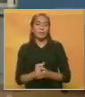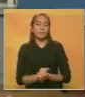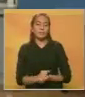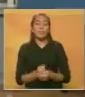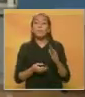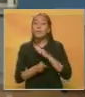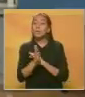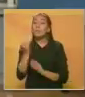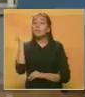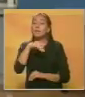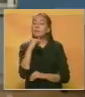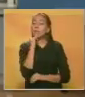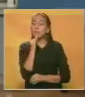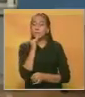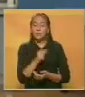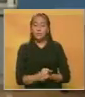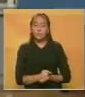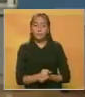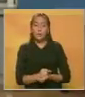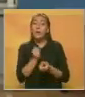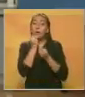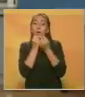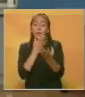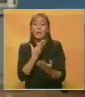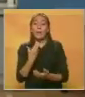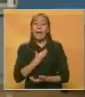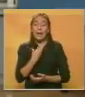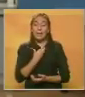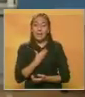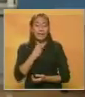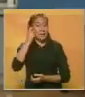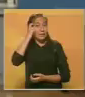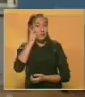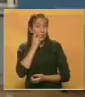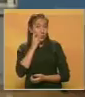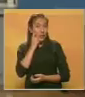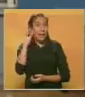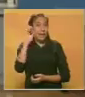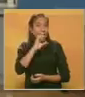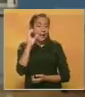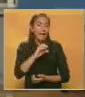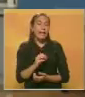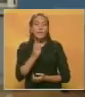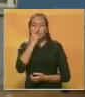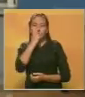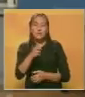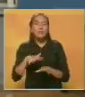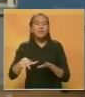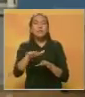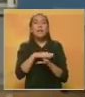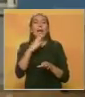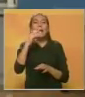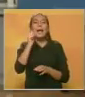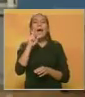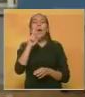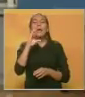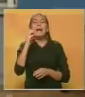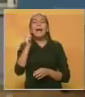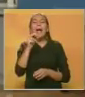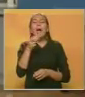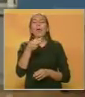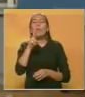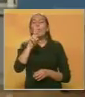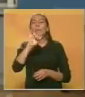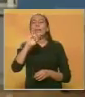Continuamos con más información. Les contamos que el alcalde del municipio Sucre, Carlos Ocariz, visitó la parroquia Caucahuita para hacer la entrega de